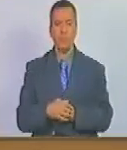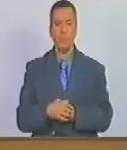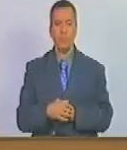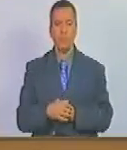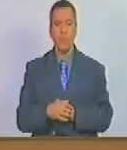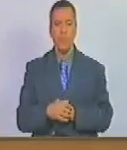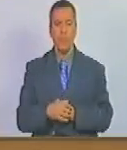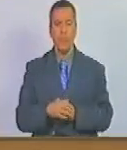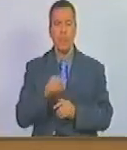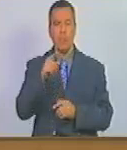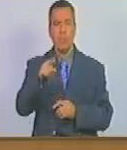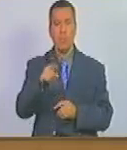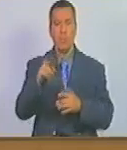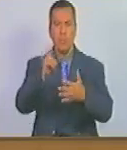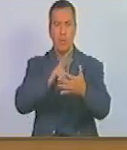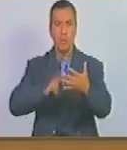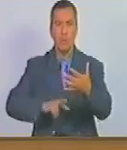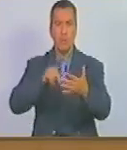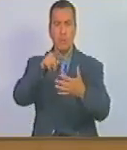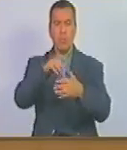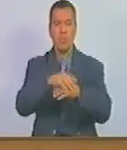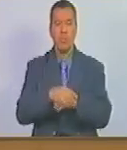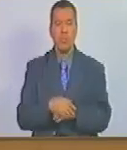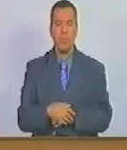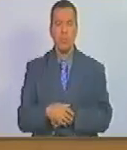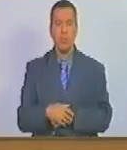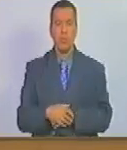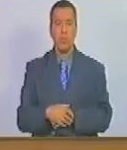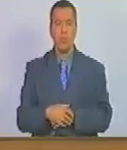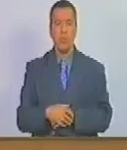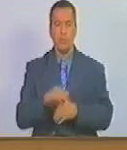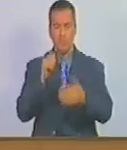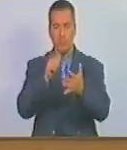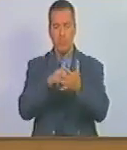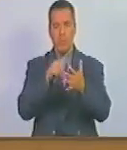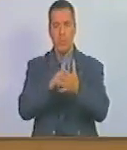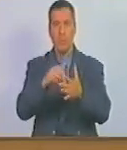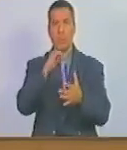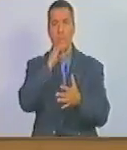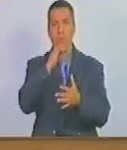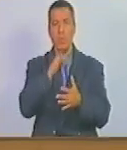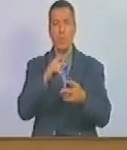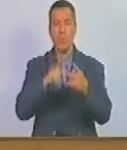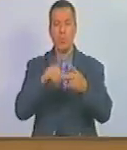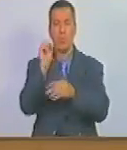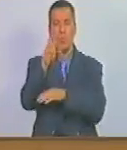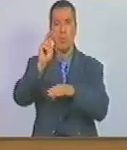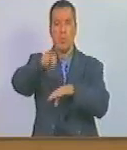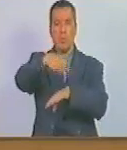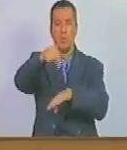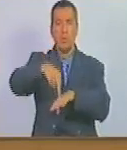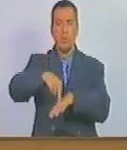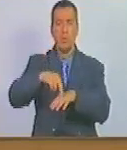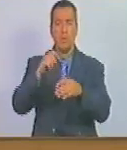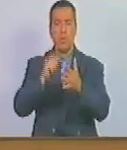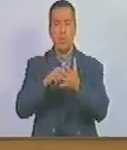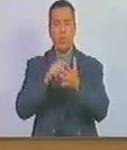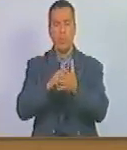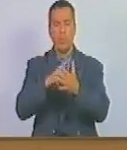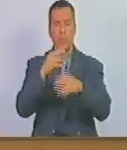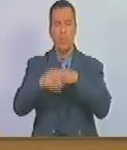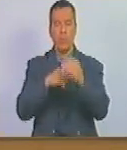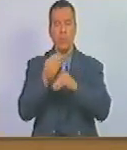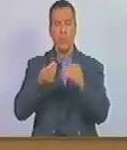sírvase dar lectura a el punto, o informar, perdón, a esta Asamblea Nacional el punto en que